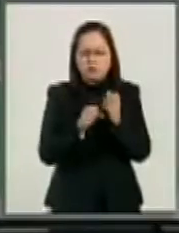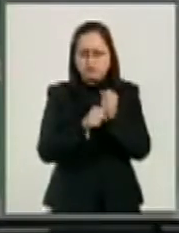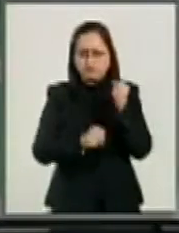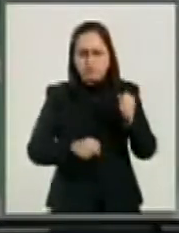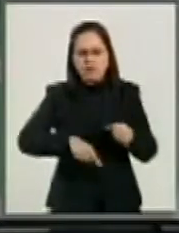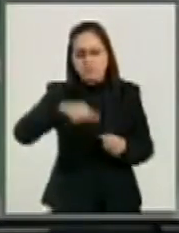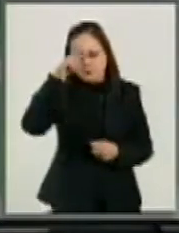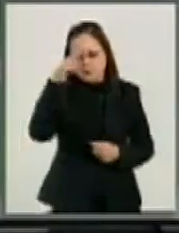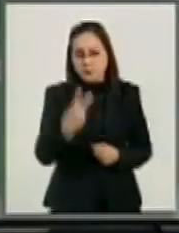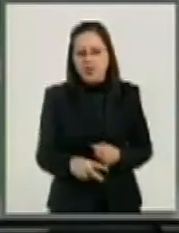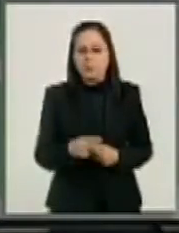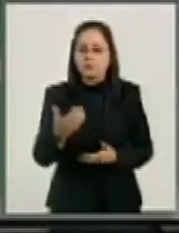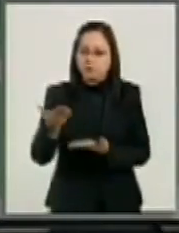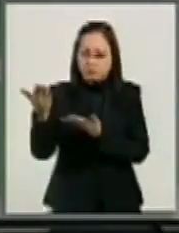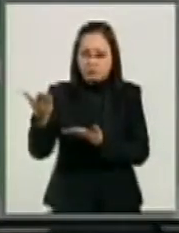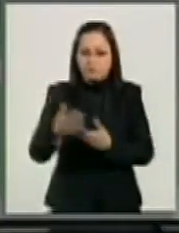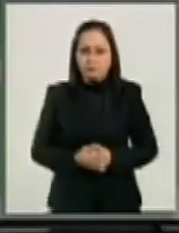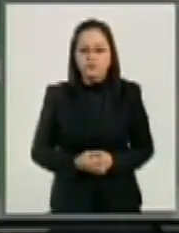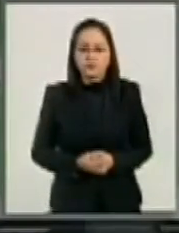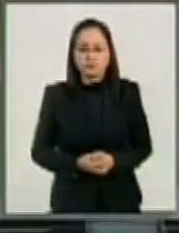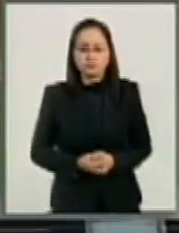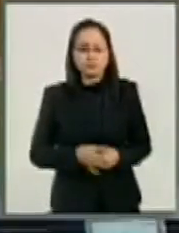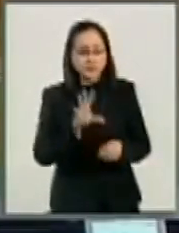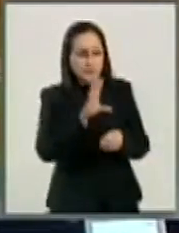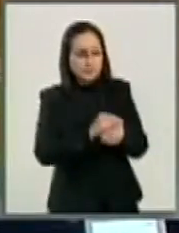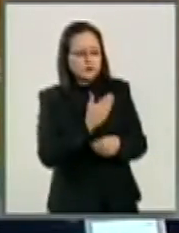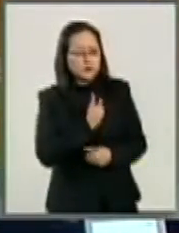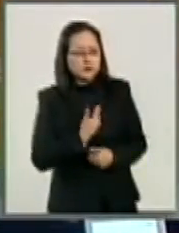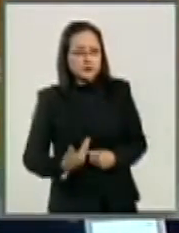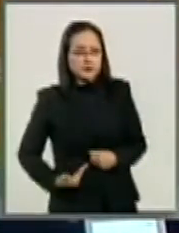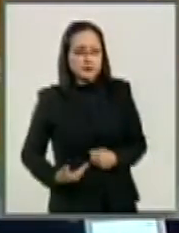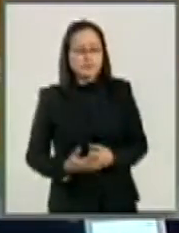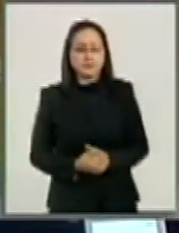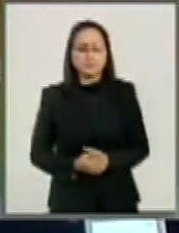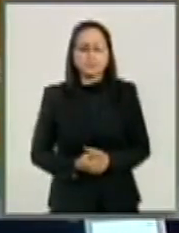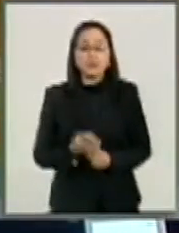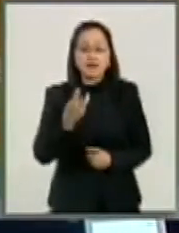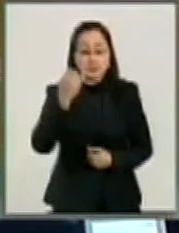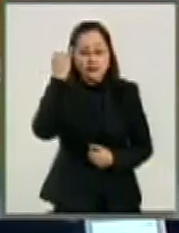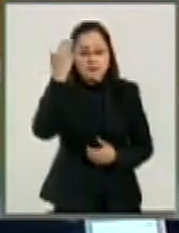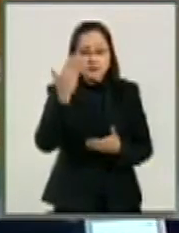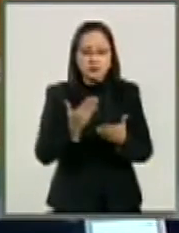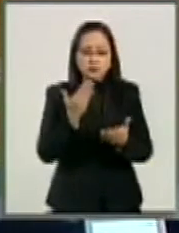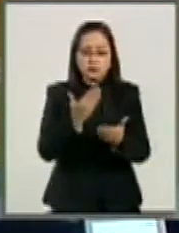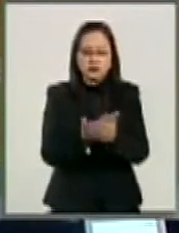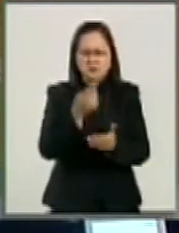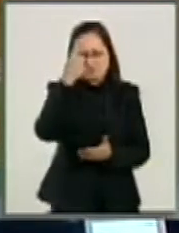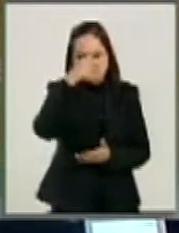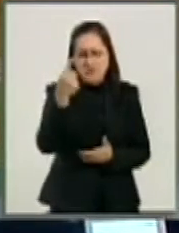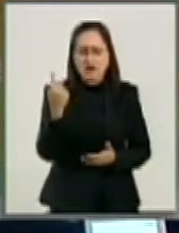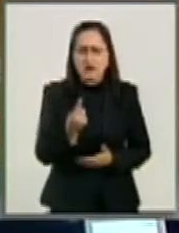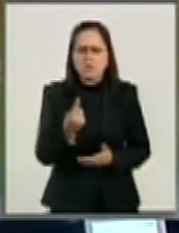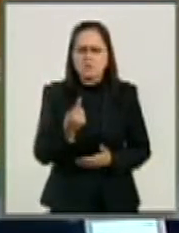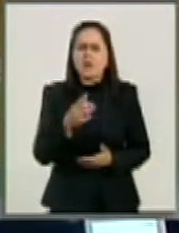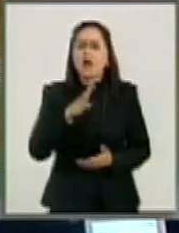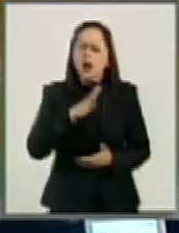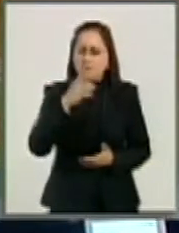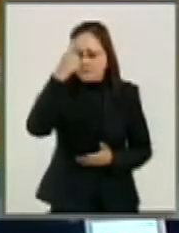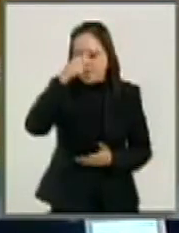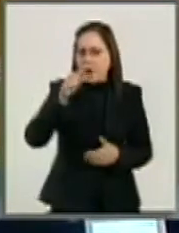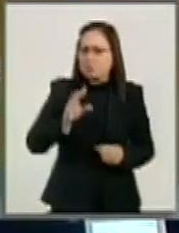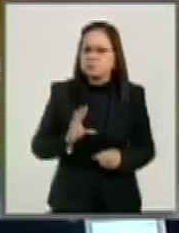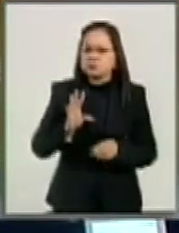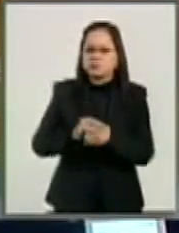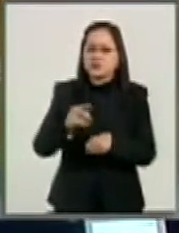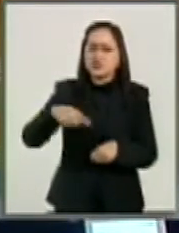Mexicanos. Tiene usted el uso de la palabra. Con su venia, presidente. Esta iniciativa es para darle facultades al